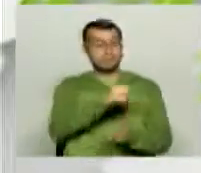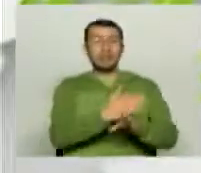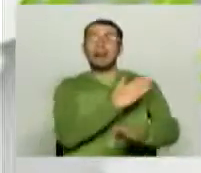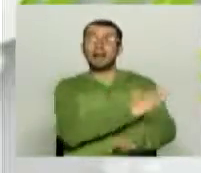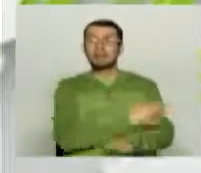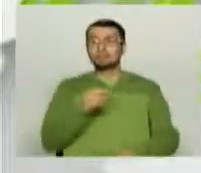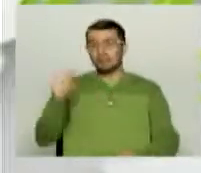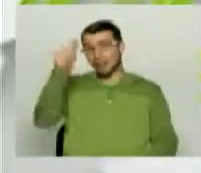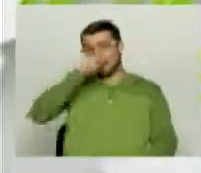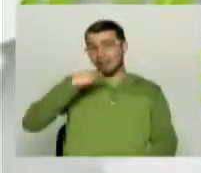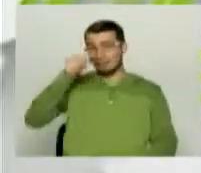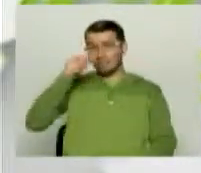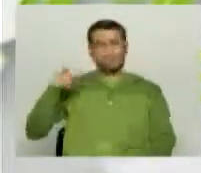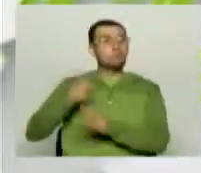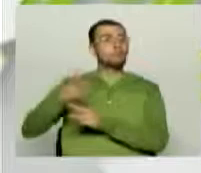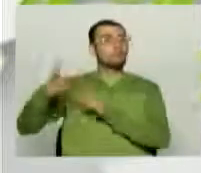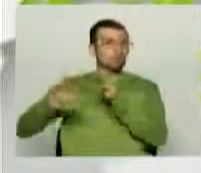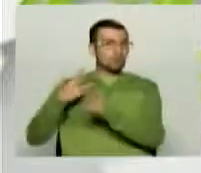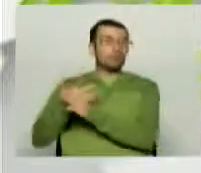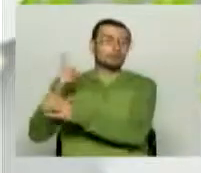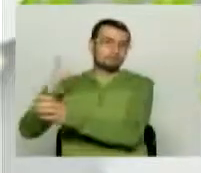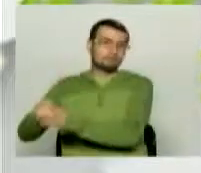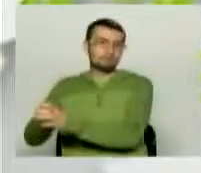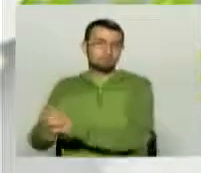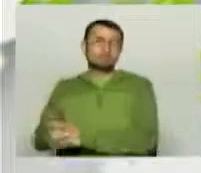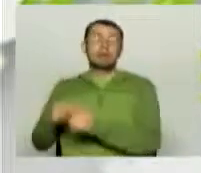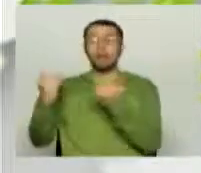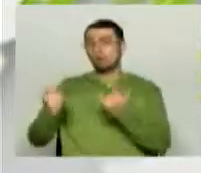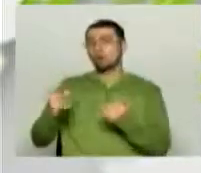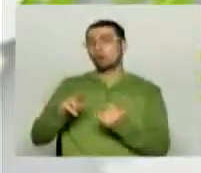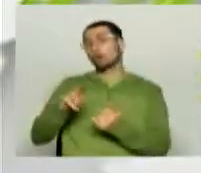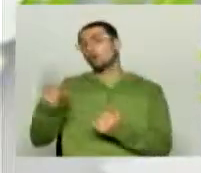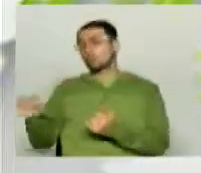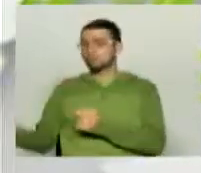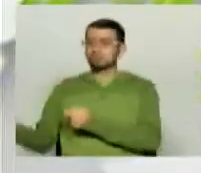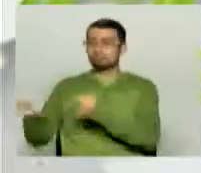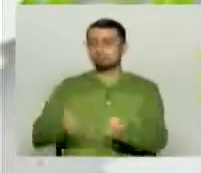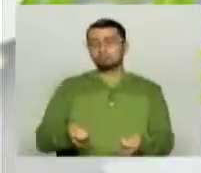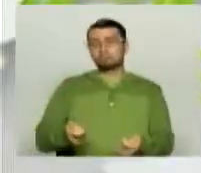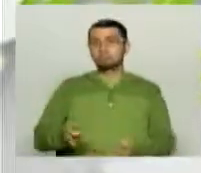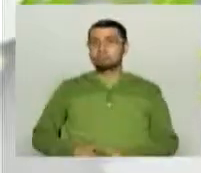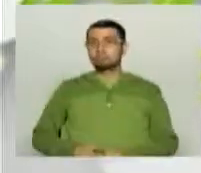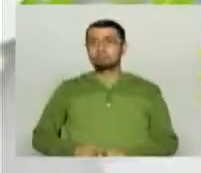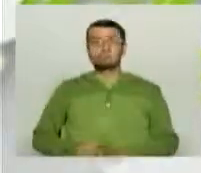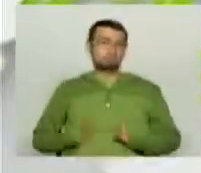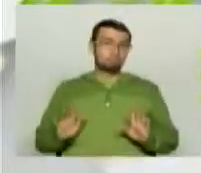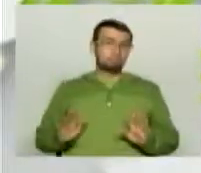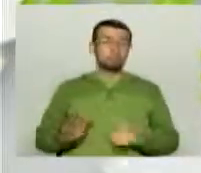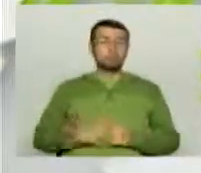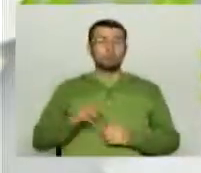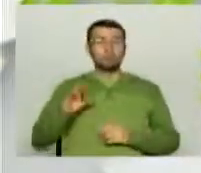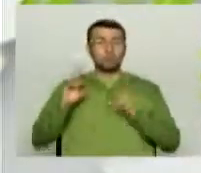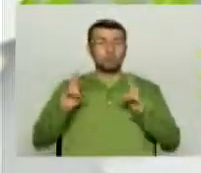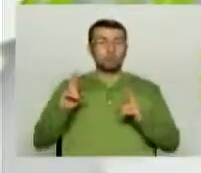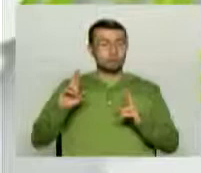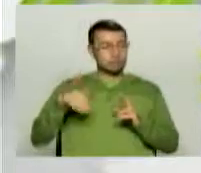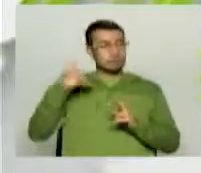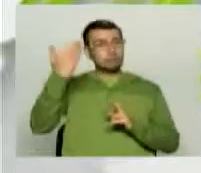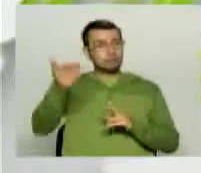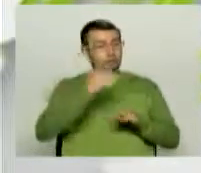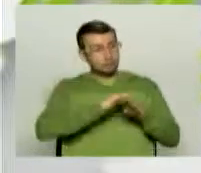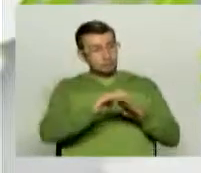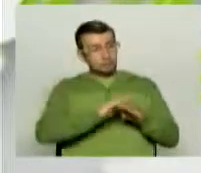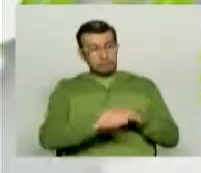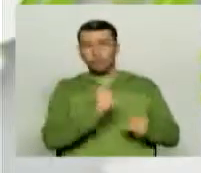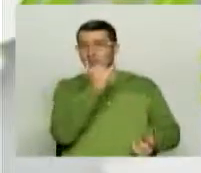la inauguración con el Waka Waka esta vez la dejaron a hora Esperemos que nos la inviten a la despedida del mundial a